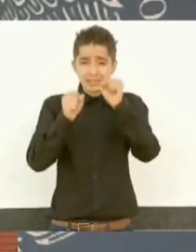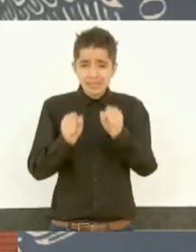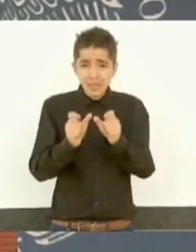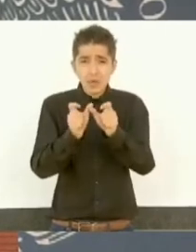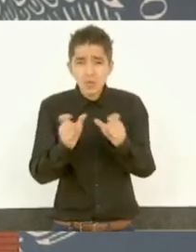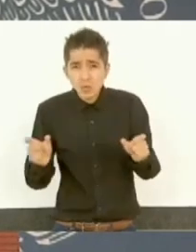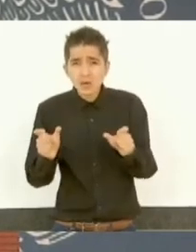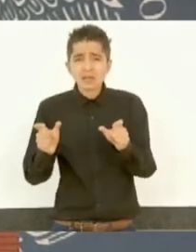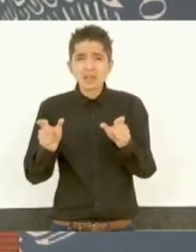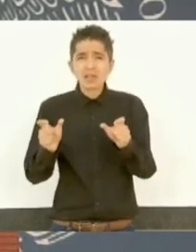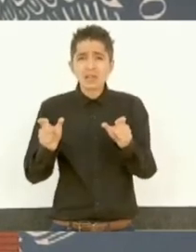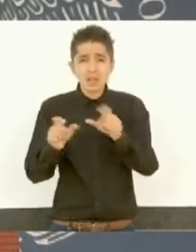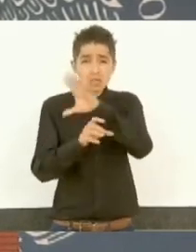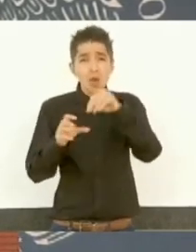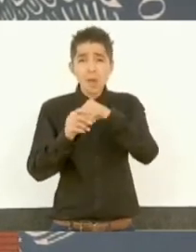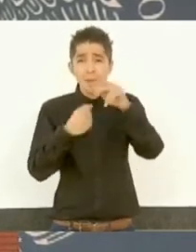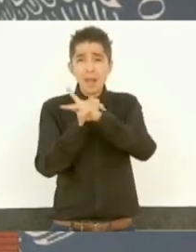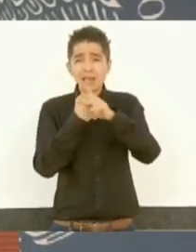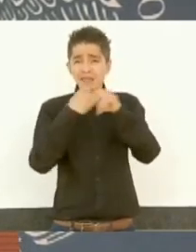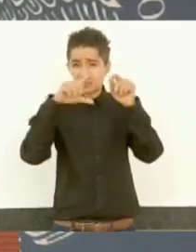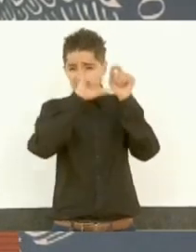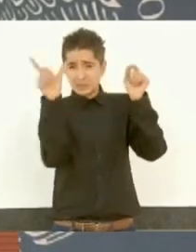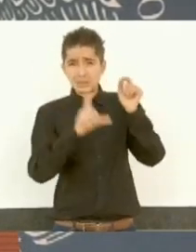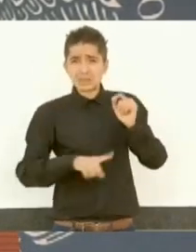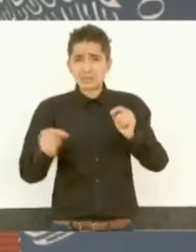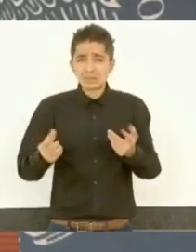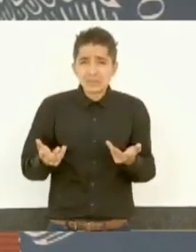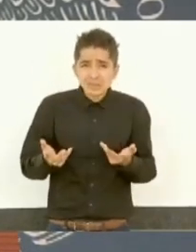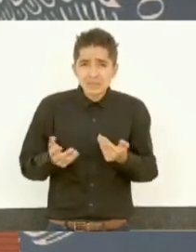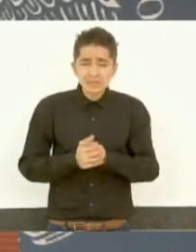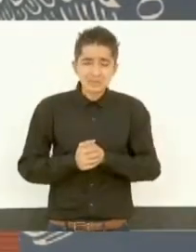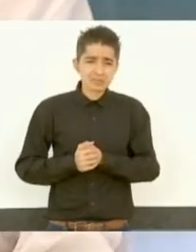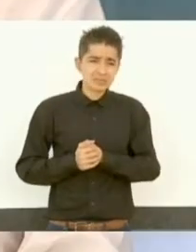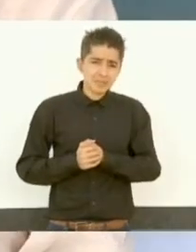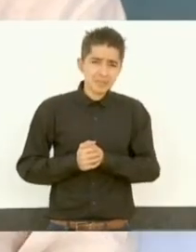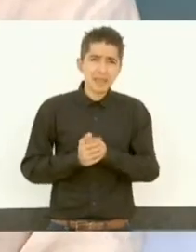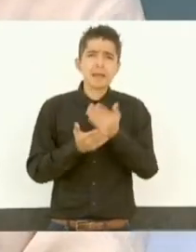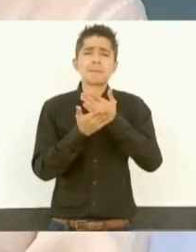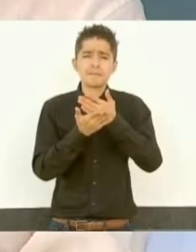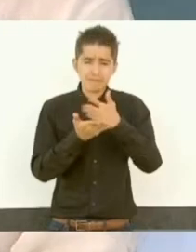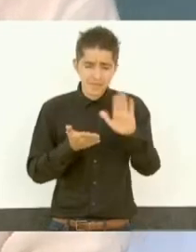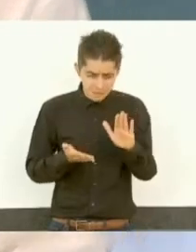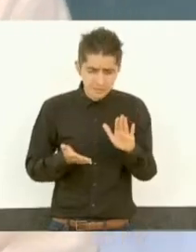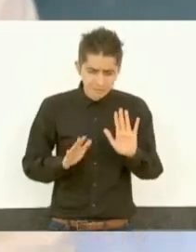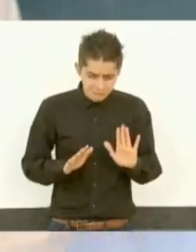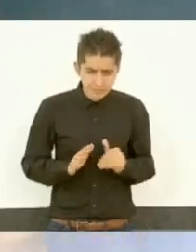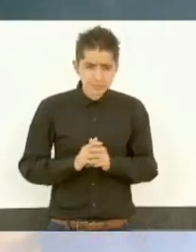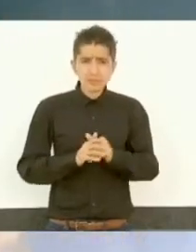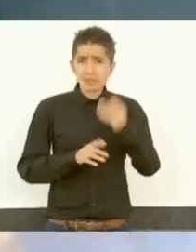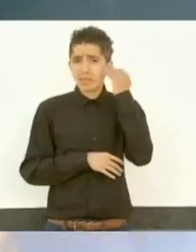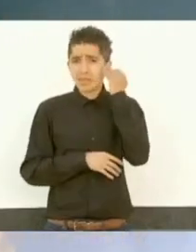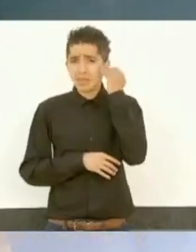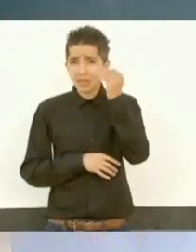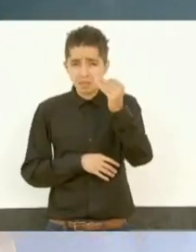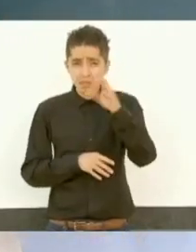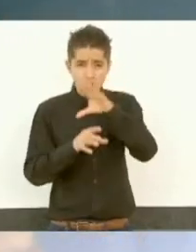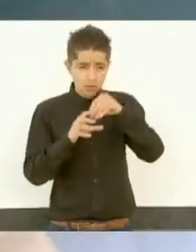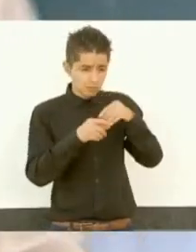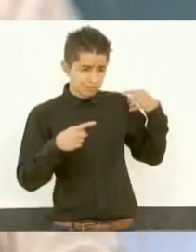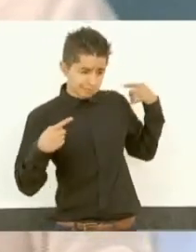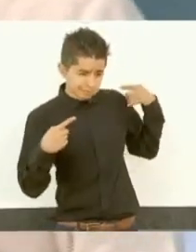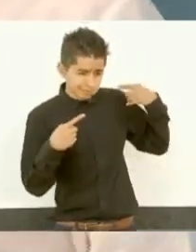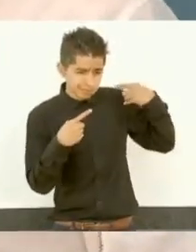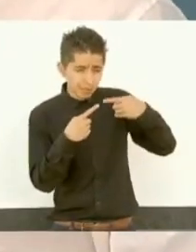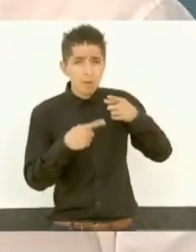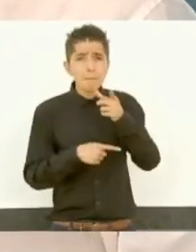de todo el país. Además, en todo el tiempo que